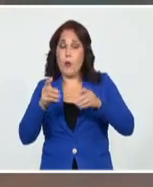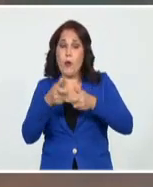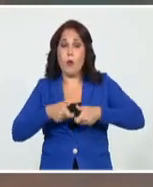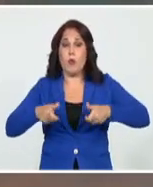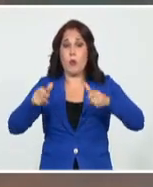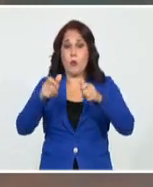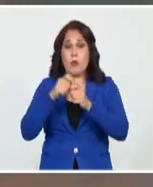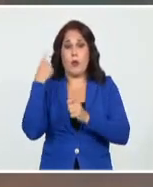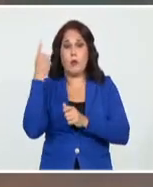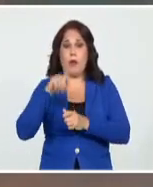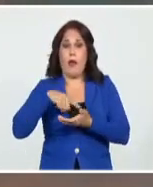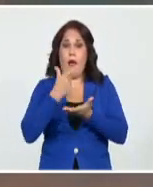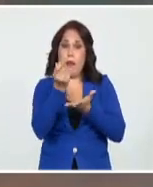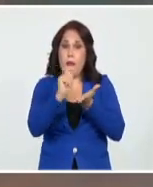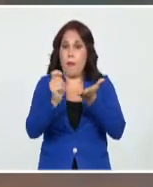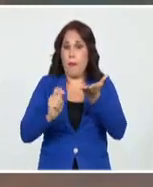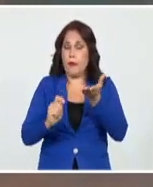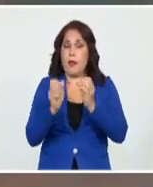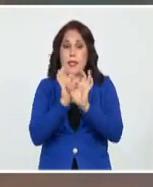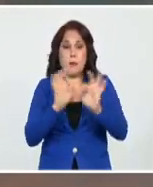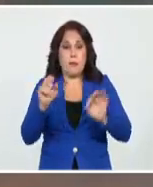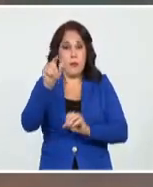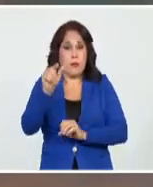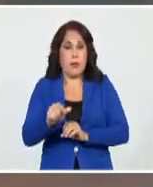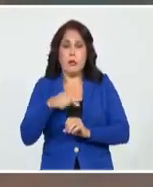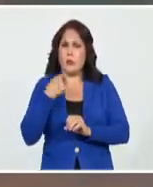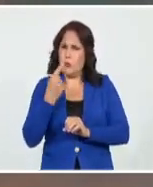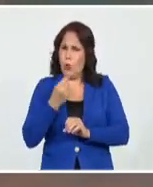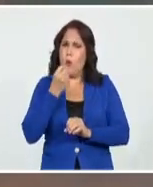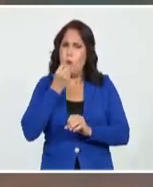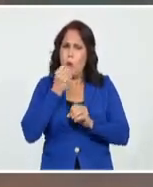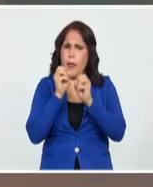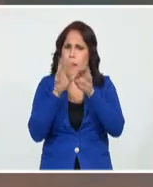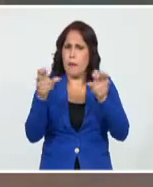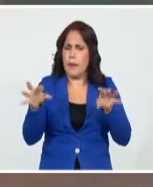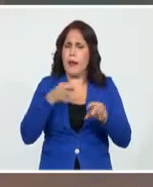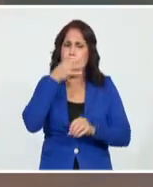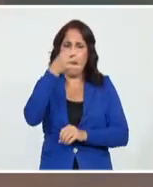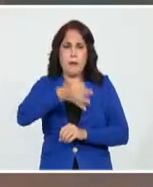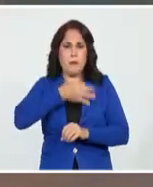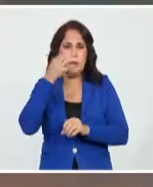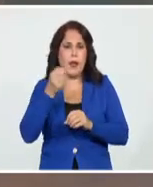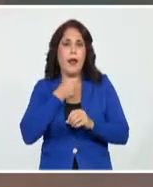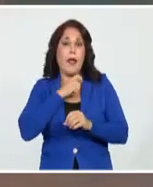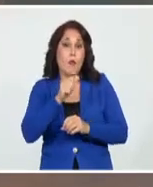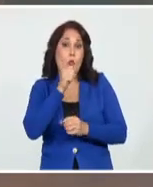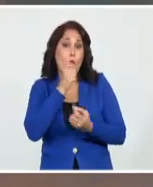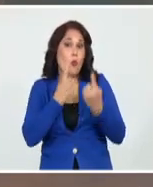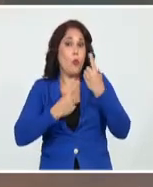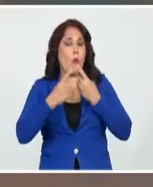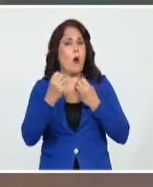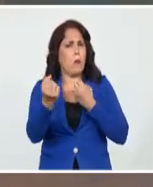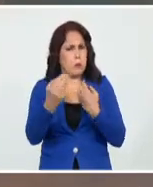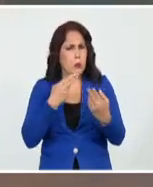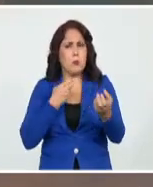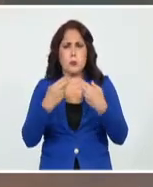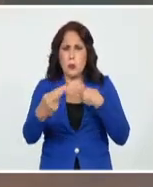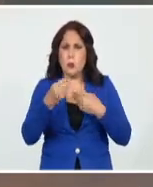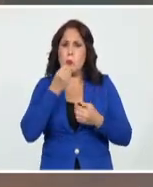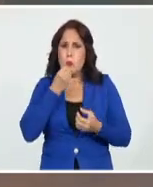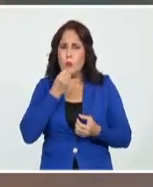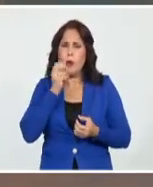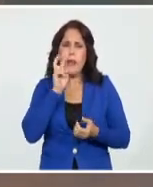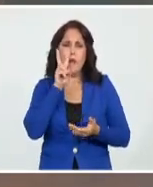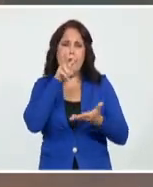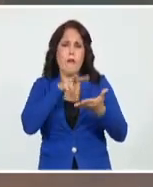Artes Plásticas. O sea, todos los especialistas y todos los promotores que despliegan su labor en las redes sociales como nuevos medios para que todo el país pueda